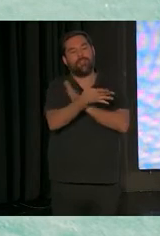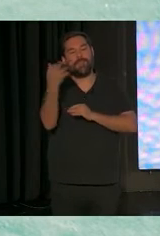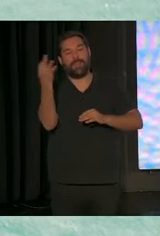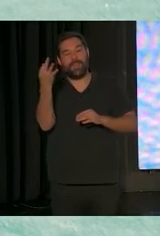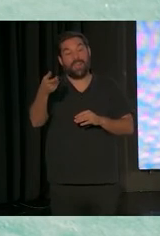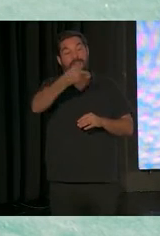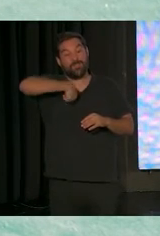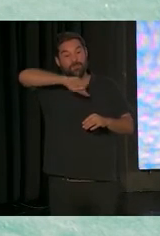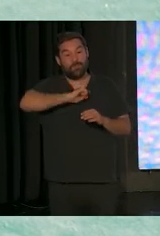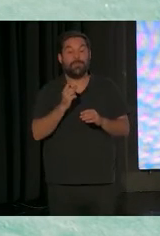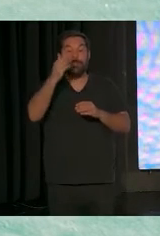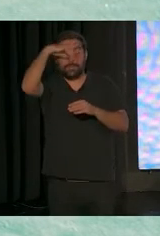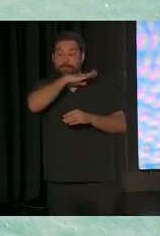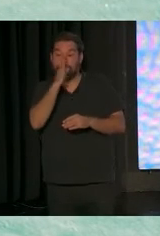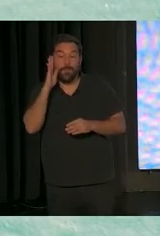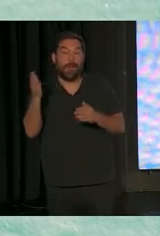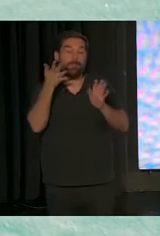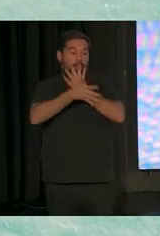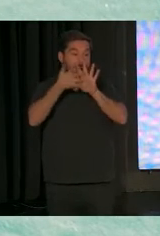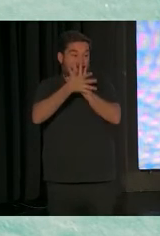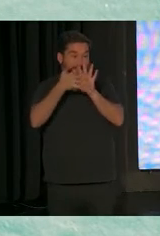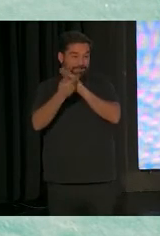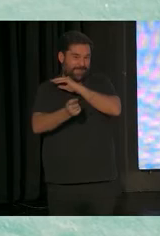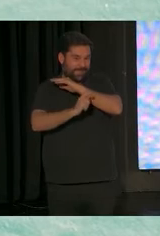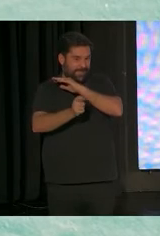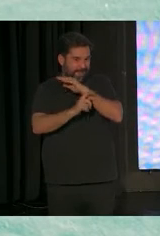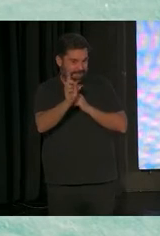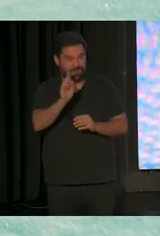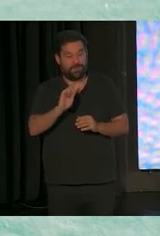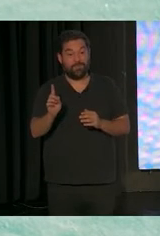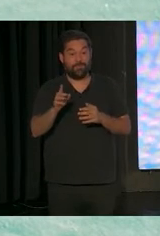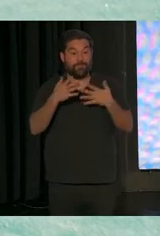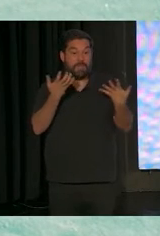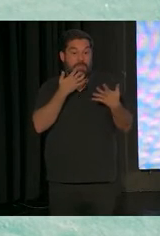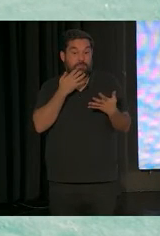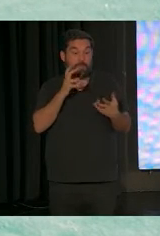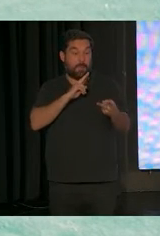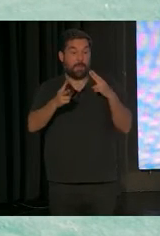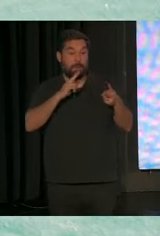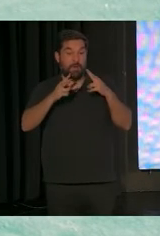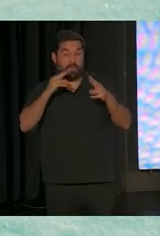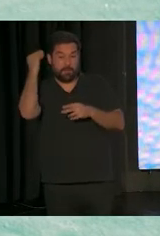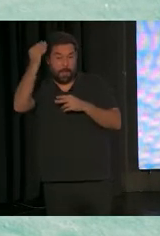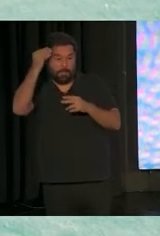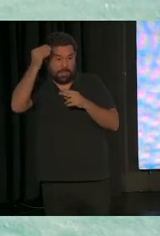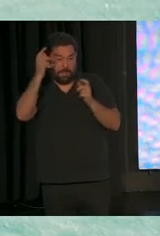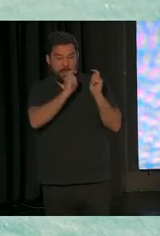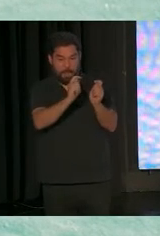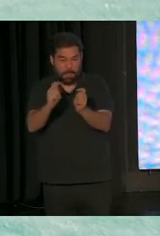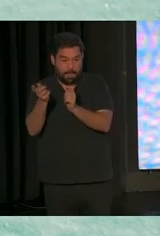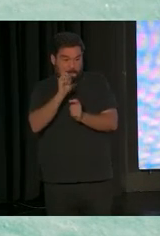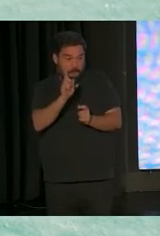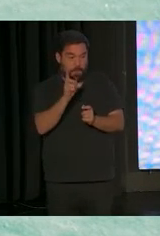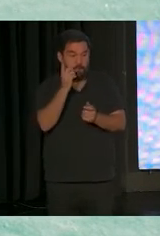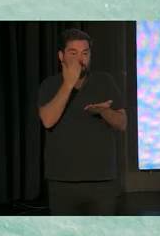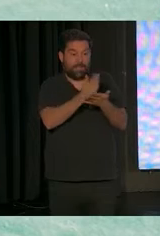hablemos a los papás de por qué usamos las estrategias. Y si no damos feedback y reflexión en cada una de las sesiones